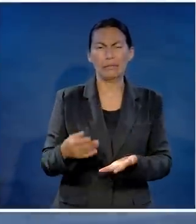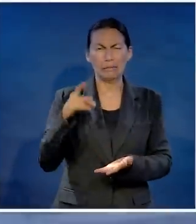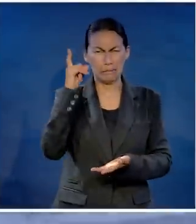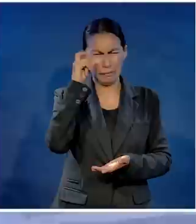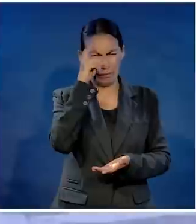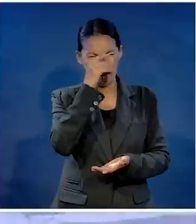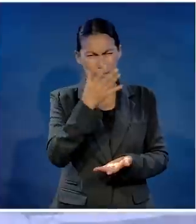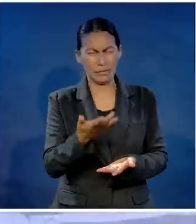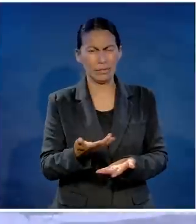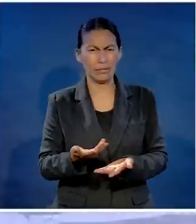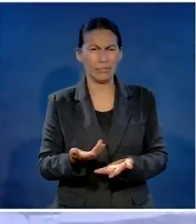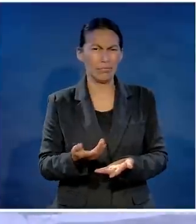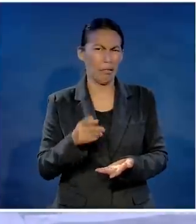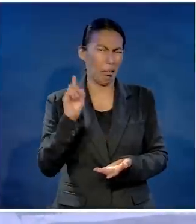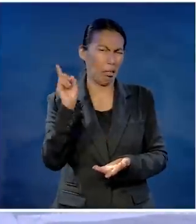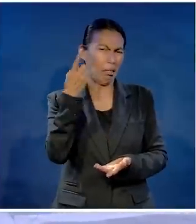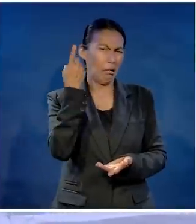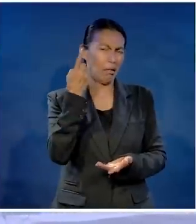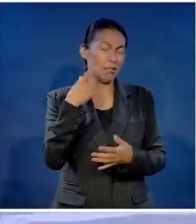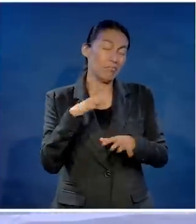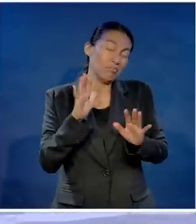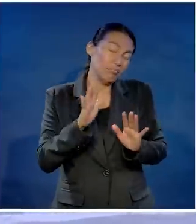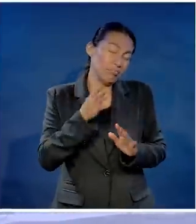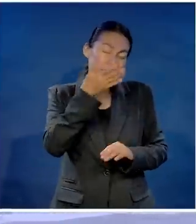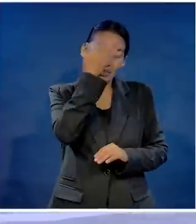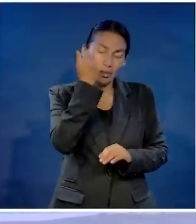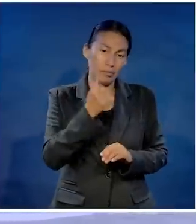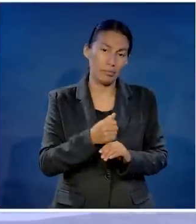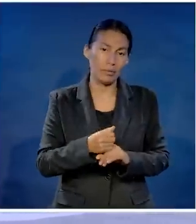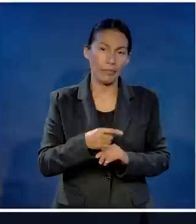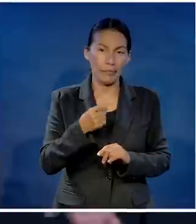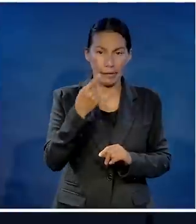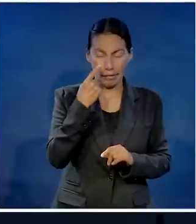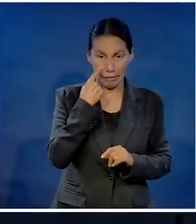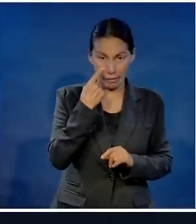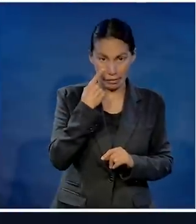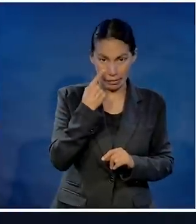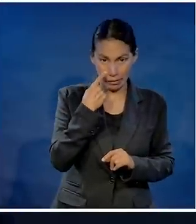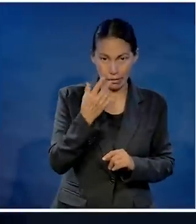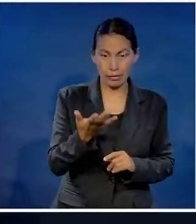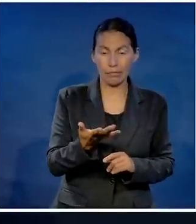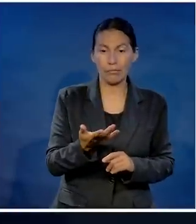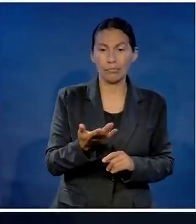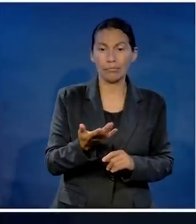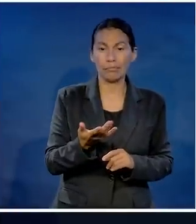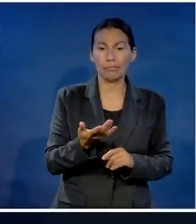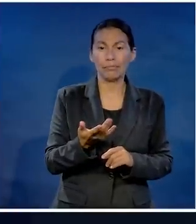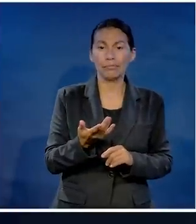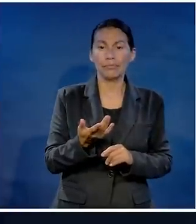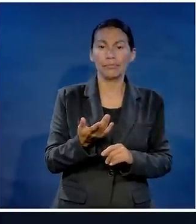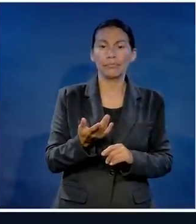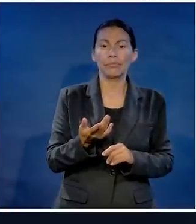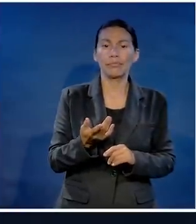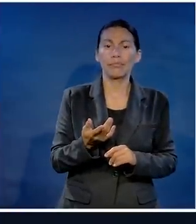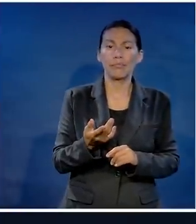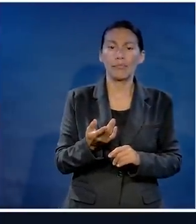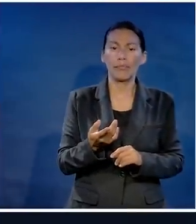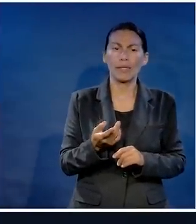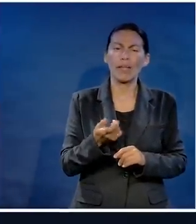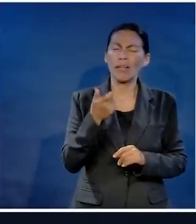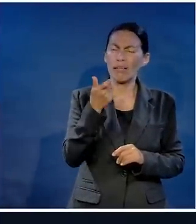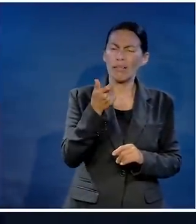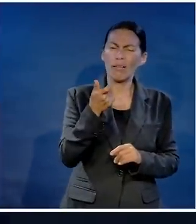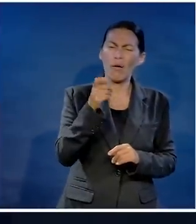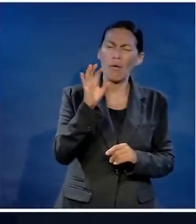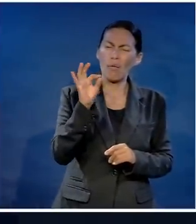Yo sé que cuando hablamos en dólares pues ni siquiera nos da dolor, quién sabe cuánto sea eso. Pero déjeme, solo para estimular su